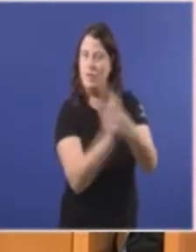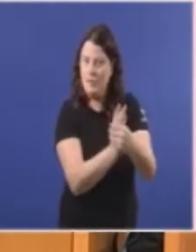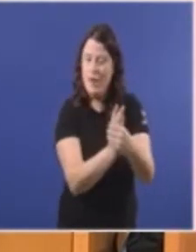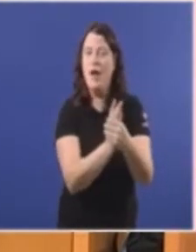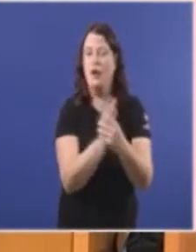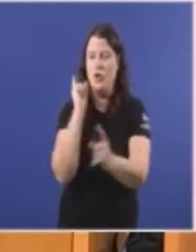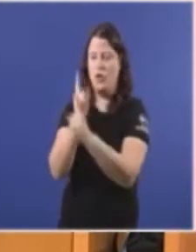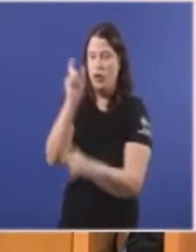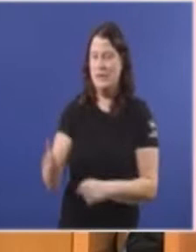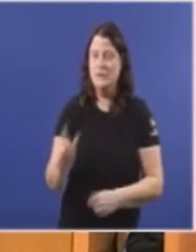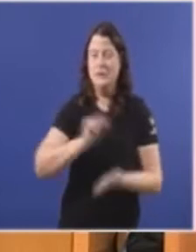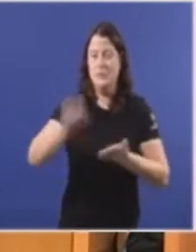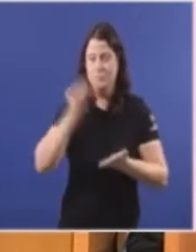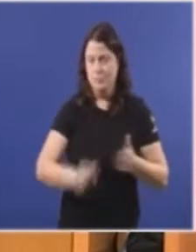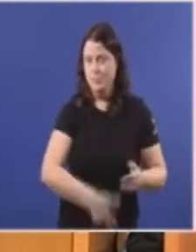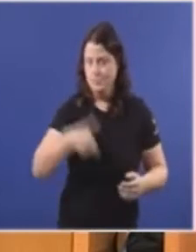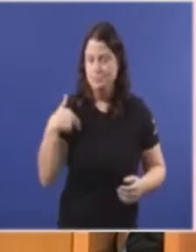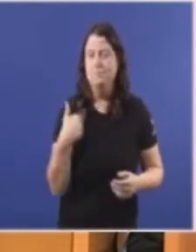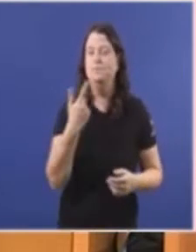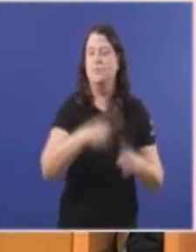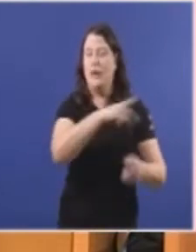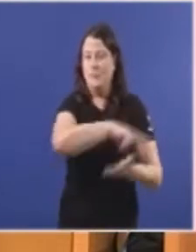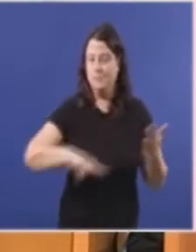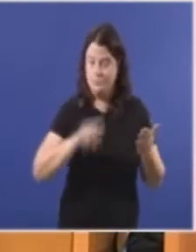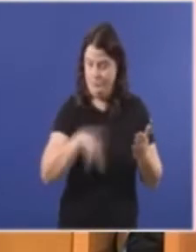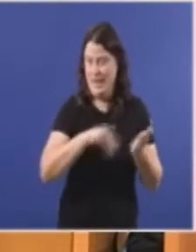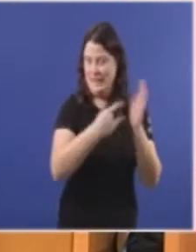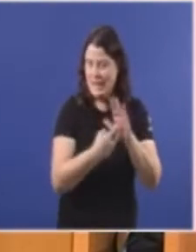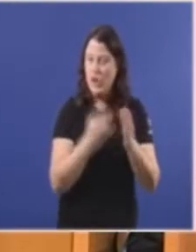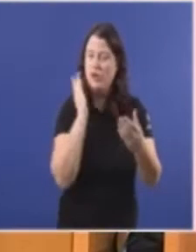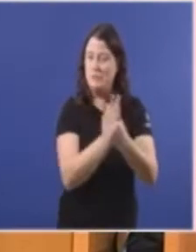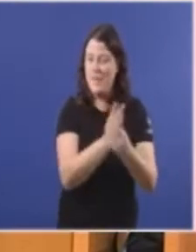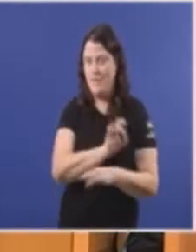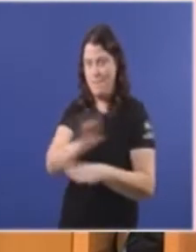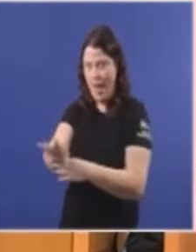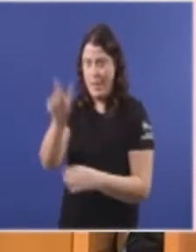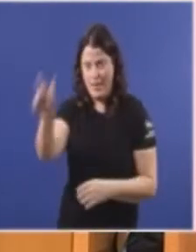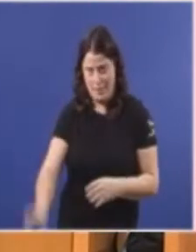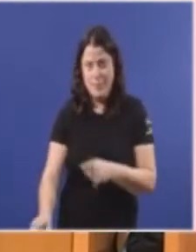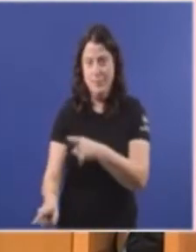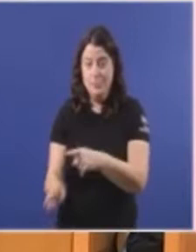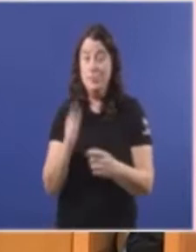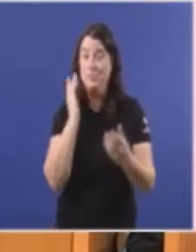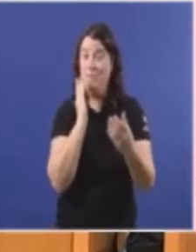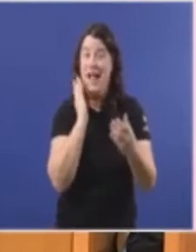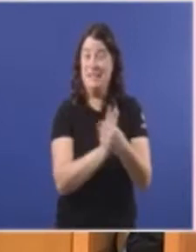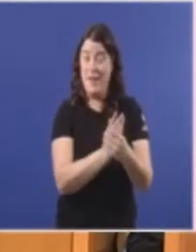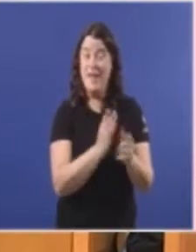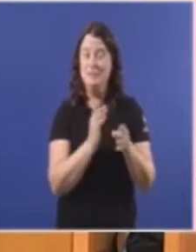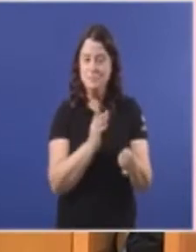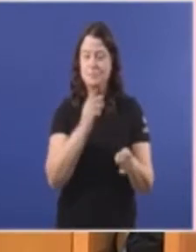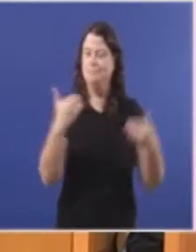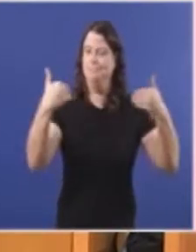Polo secretario xeral da Xunta de Galicia Técnico Hai un expediente que se lle remite Un expediente No que vostedes, señor Feijó É o